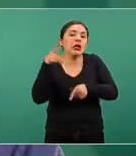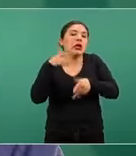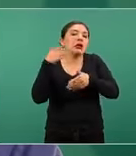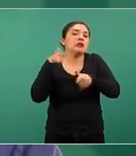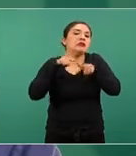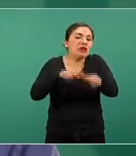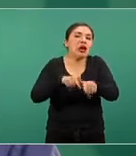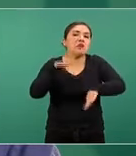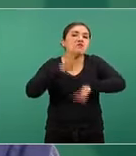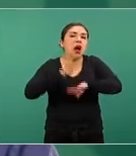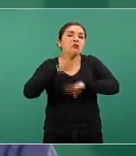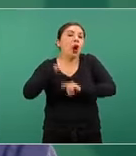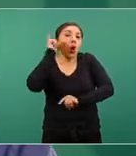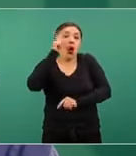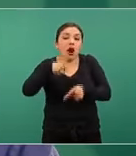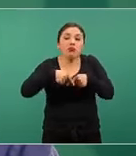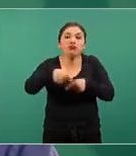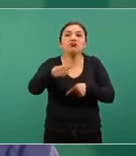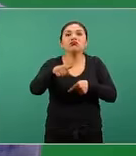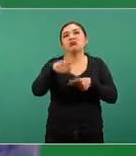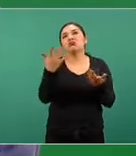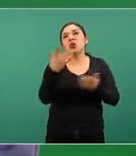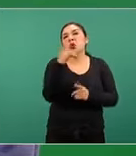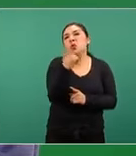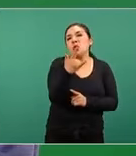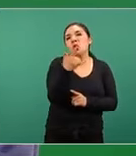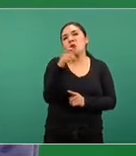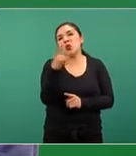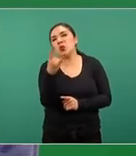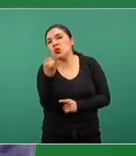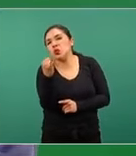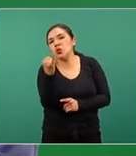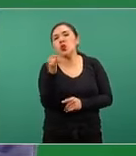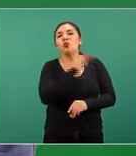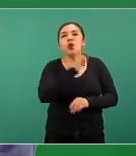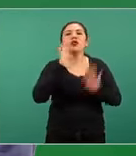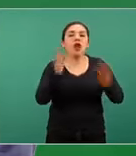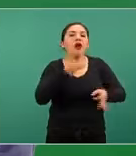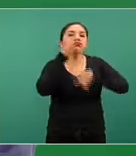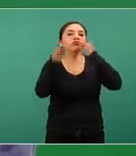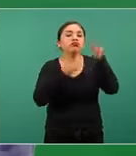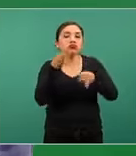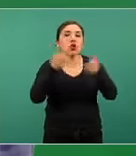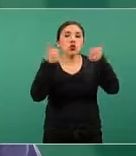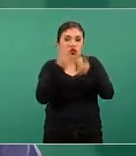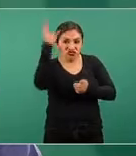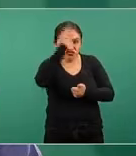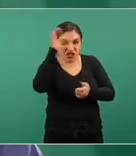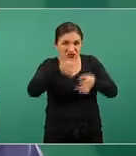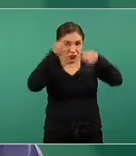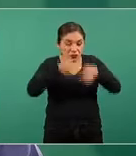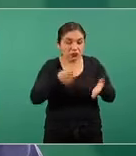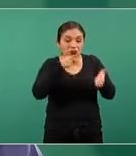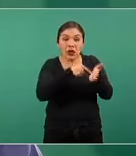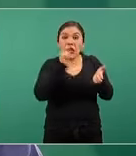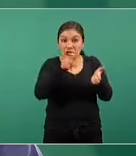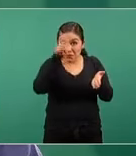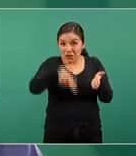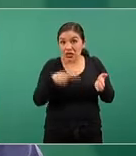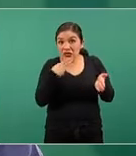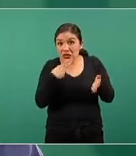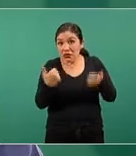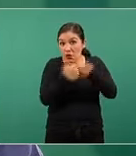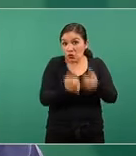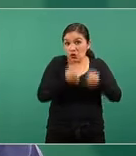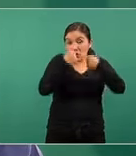que posiblemente a mitad del año ya se publicarán los artículos científicos que demuestren cuál va a ser la eficacia y la